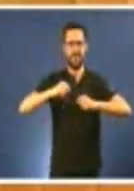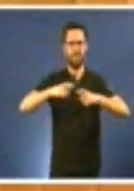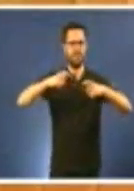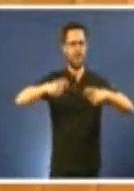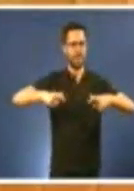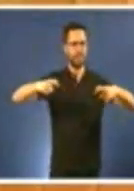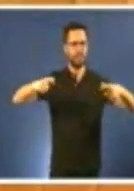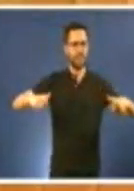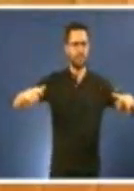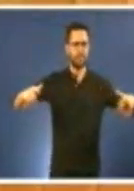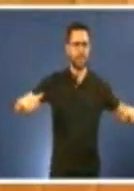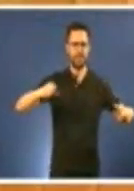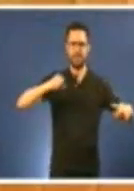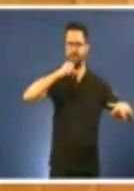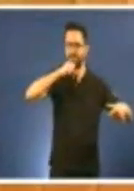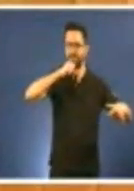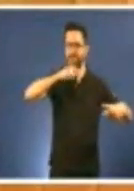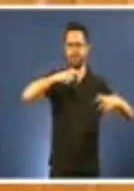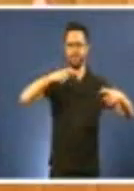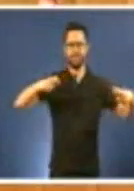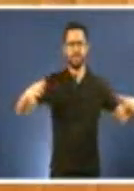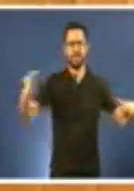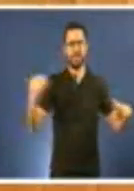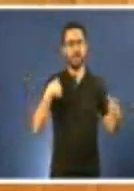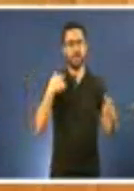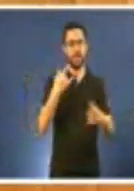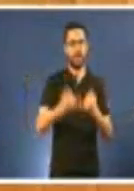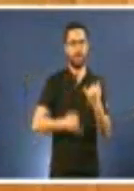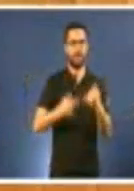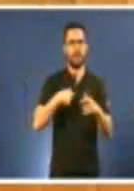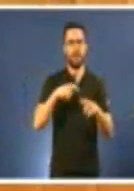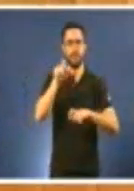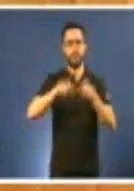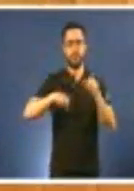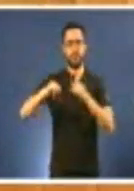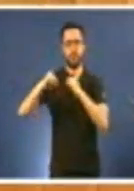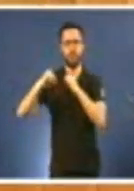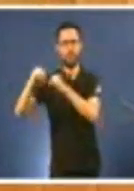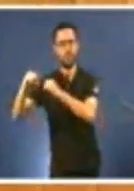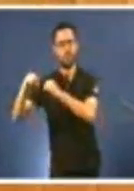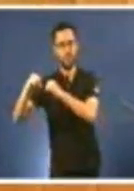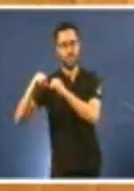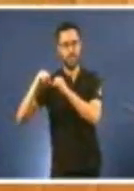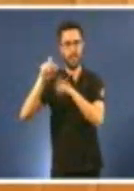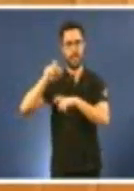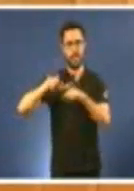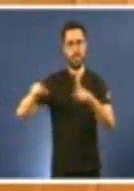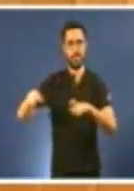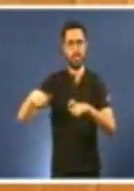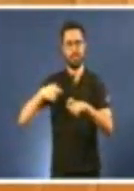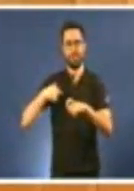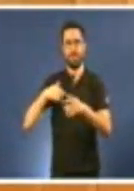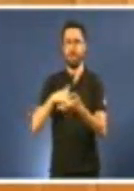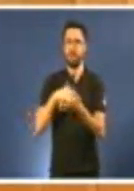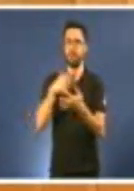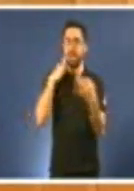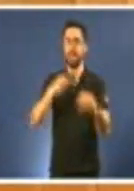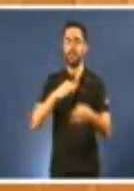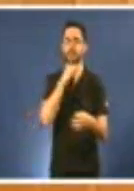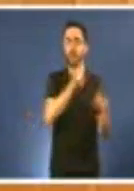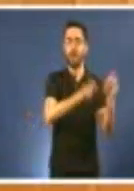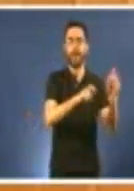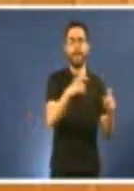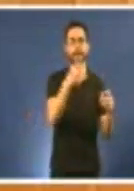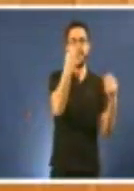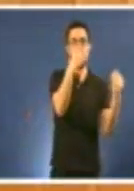a situación desa poboación dependente porque non vai a haber xente moza para atendela. E nos vai a